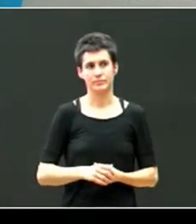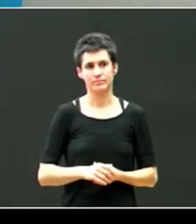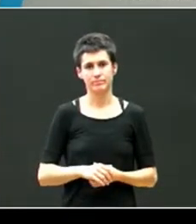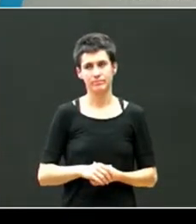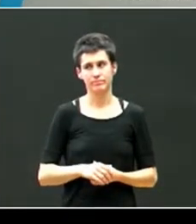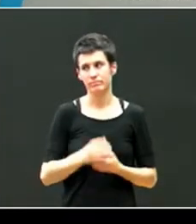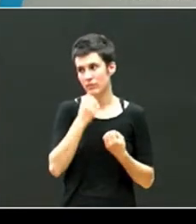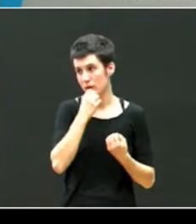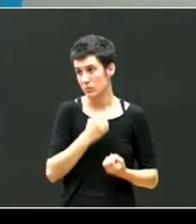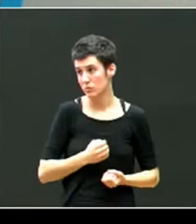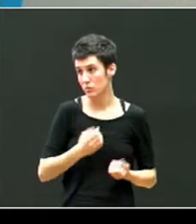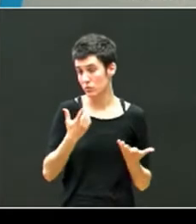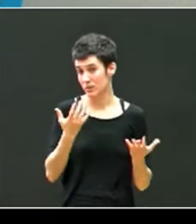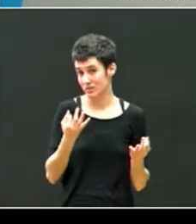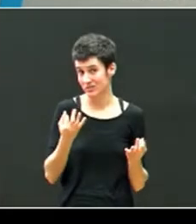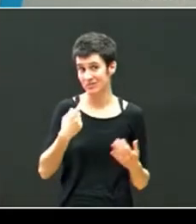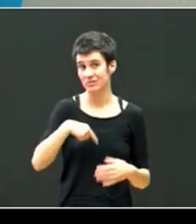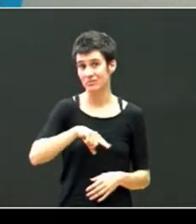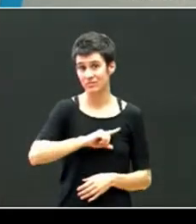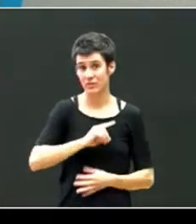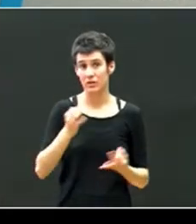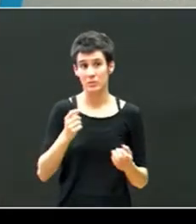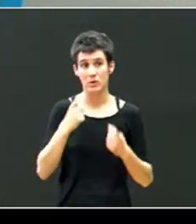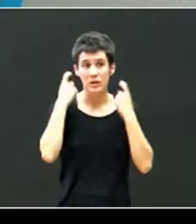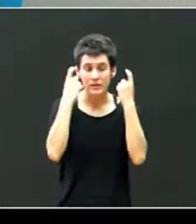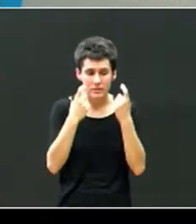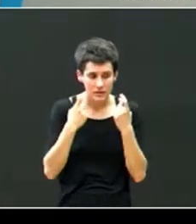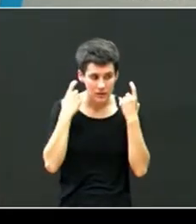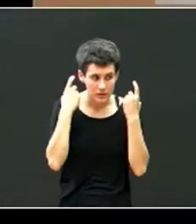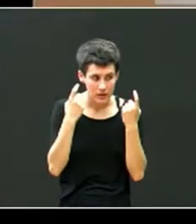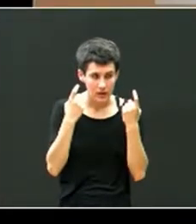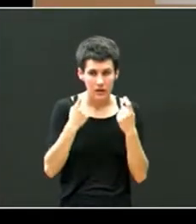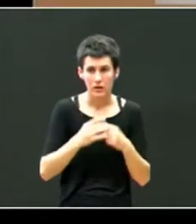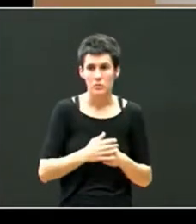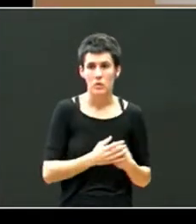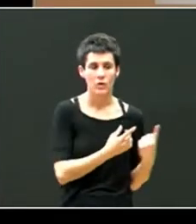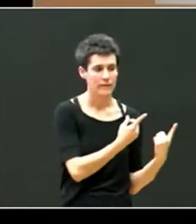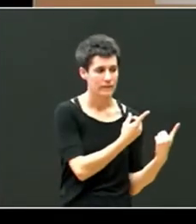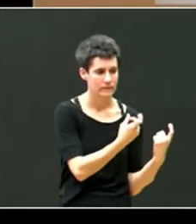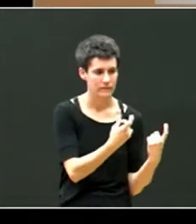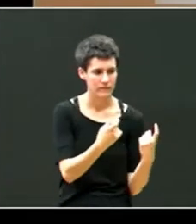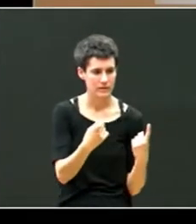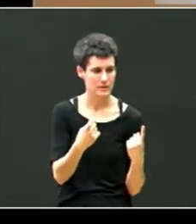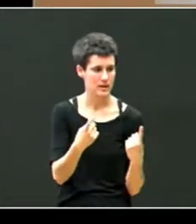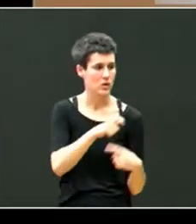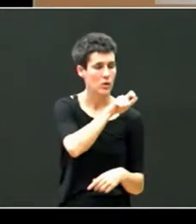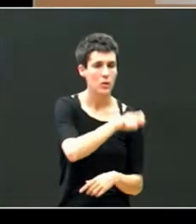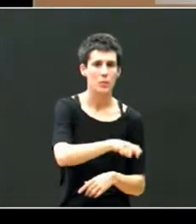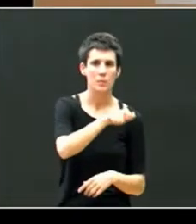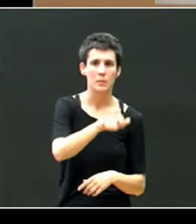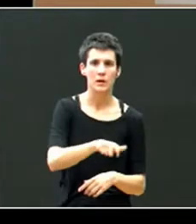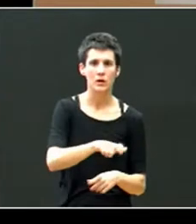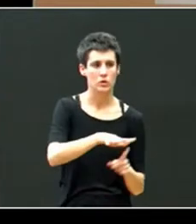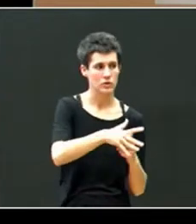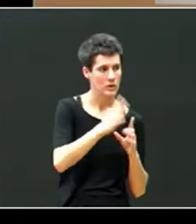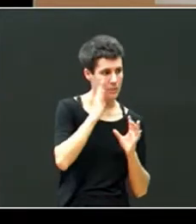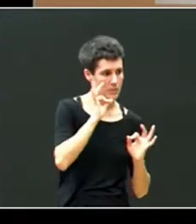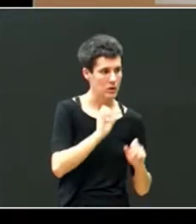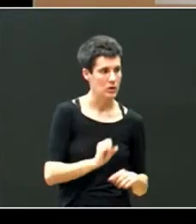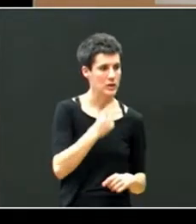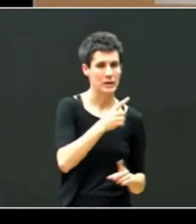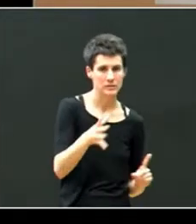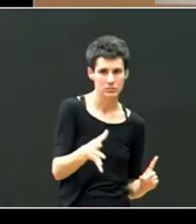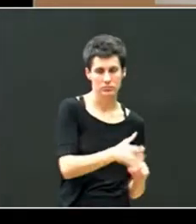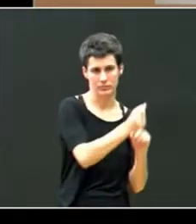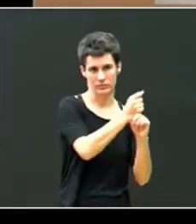muy bien tenemos que intentar entonces como necesidades detectar los menores que presenten mayor riesgo tenemos